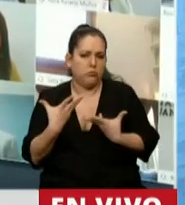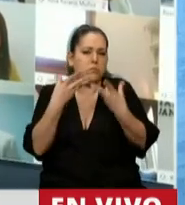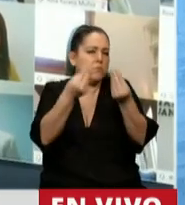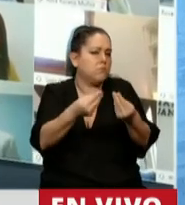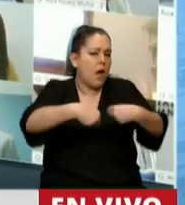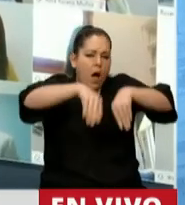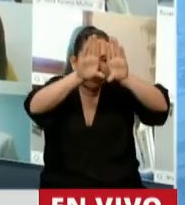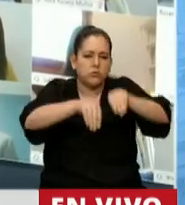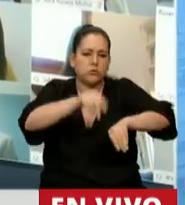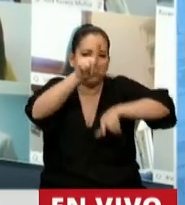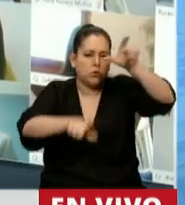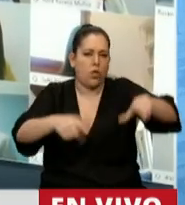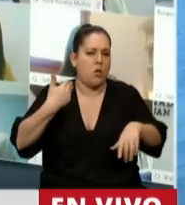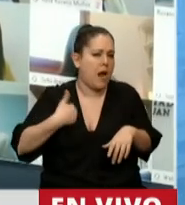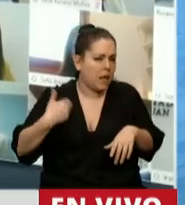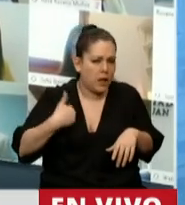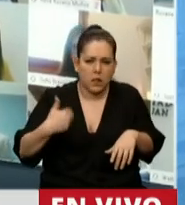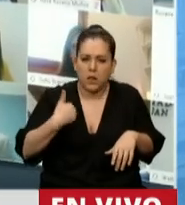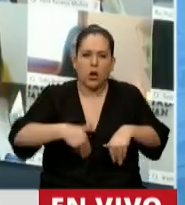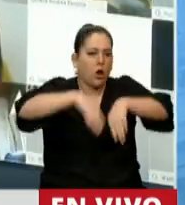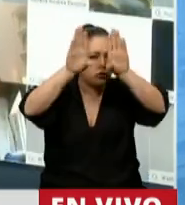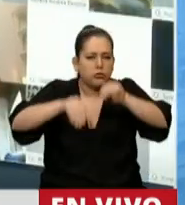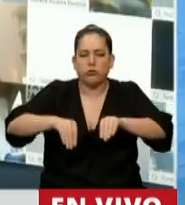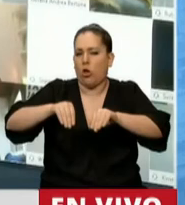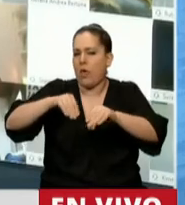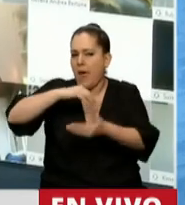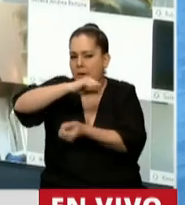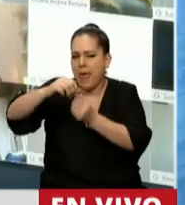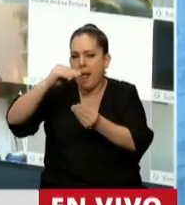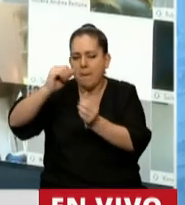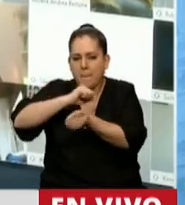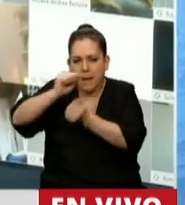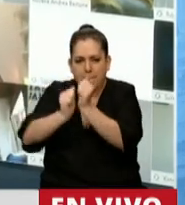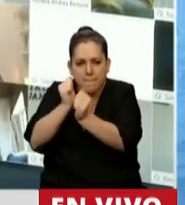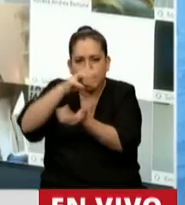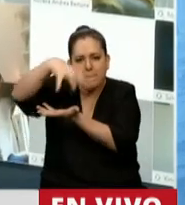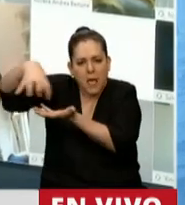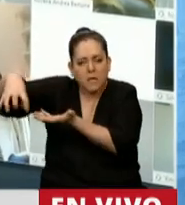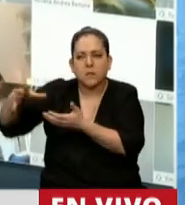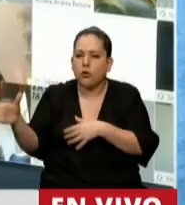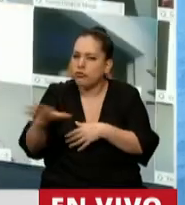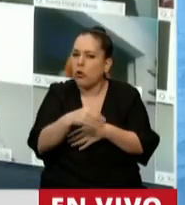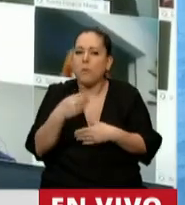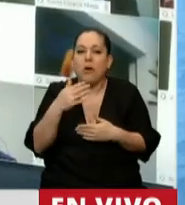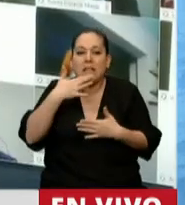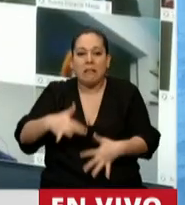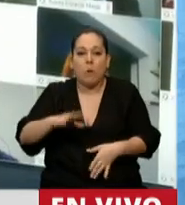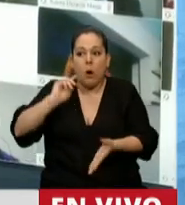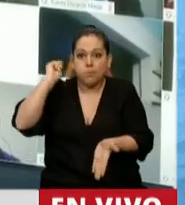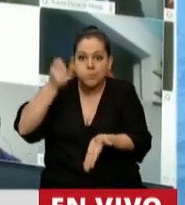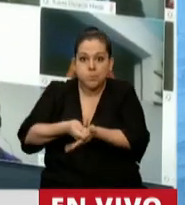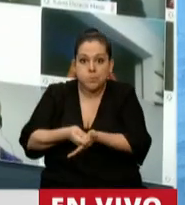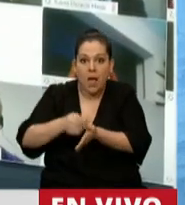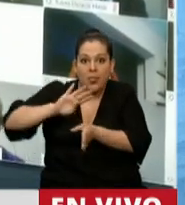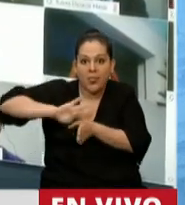a todos los argentinos y a todas las empresas argentinas porque entendemos que de regularizar estas deudas van a tener